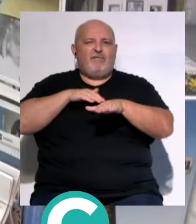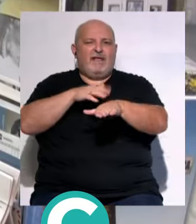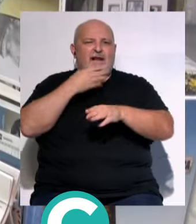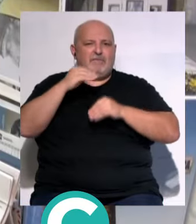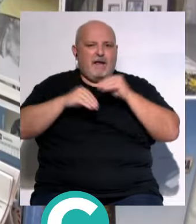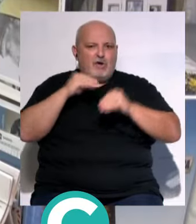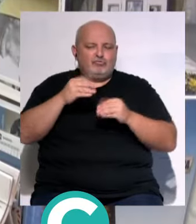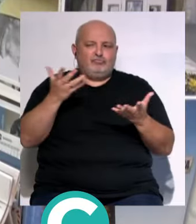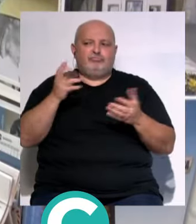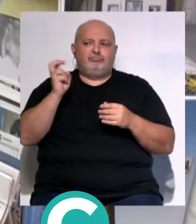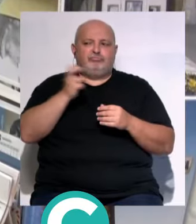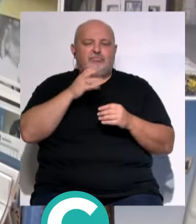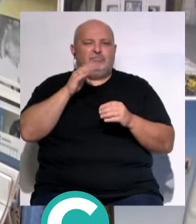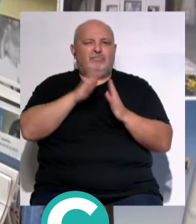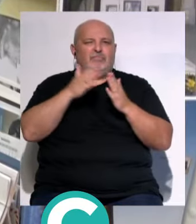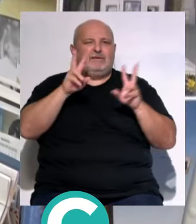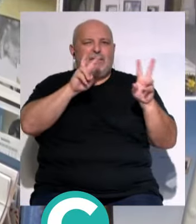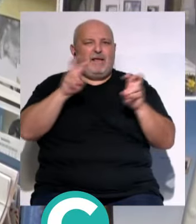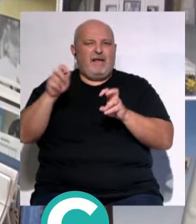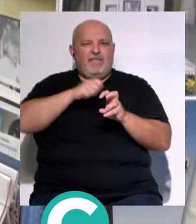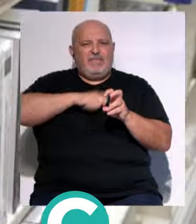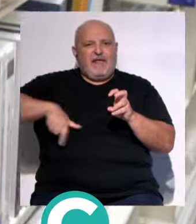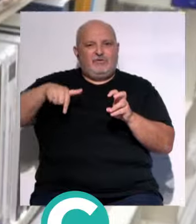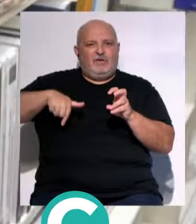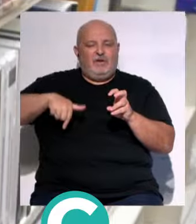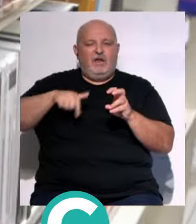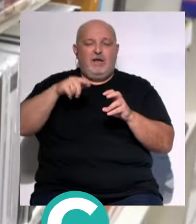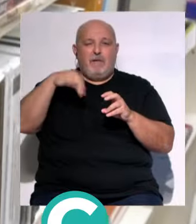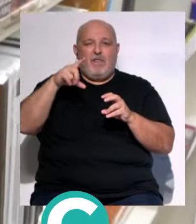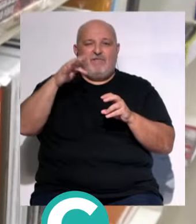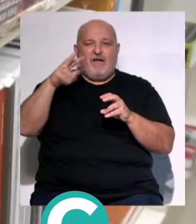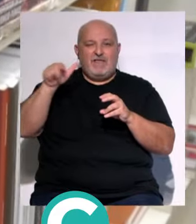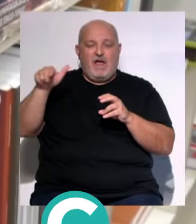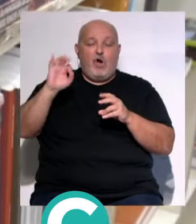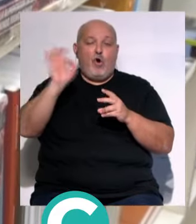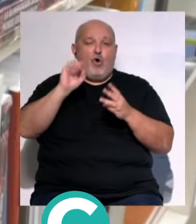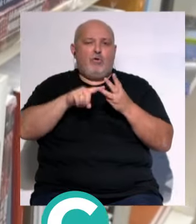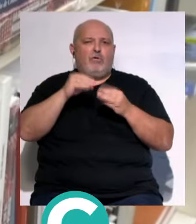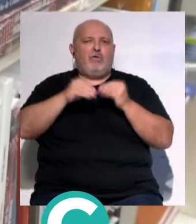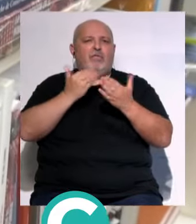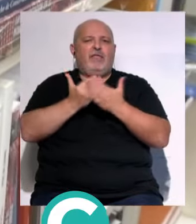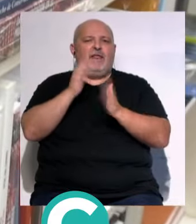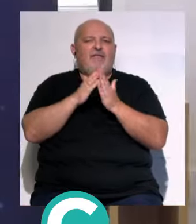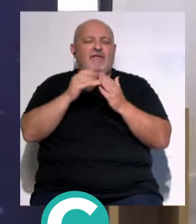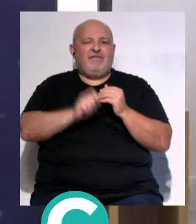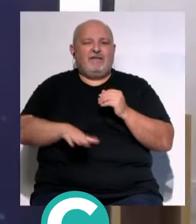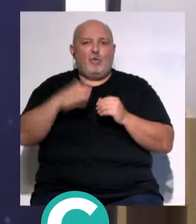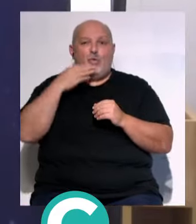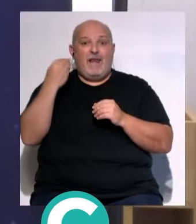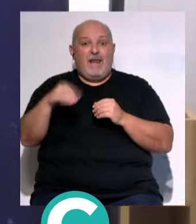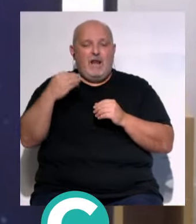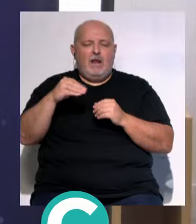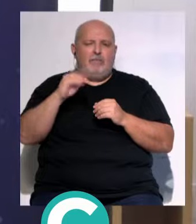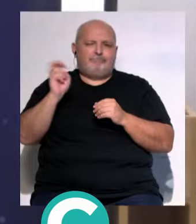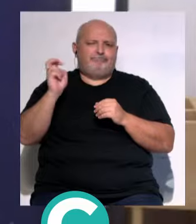Magos... ...la ampliación del fondo local de temas gaditanos... ...gracias a la librería Manuel de Falla... ...o la celebración del Día del Libro Infantil y Juvenil...